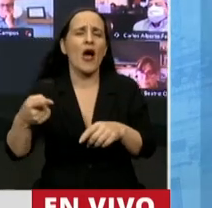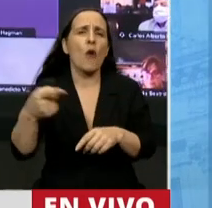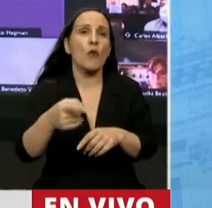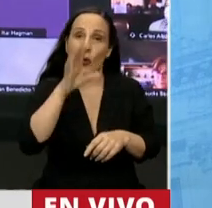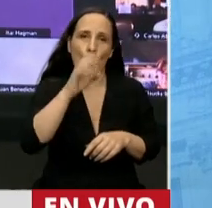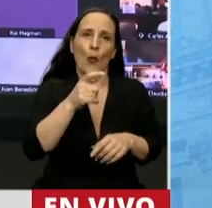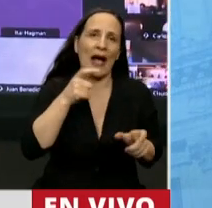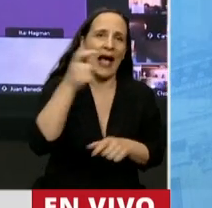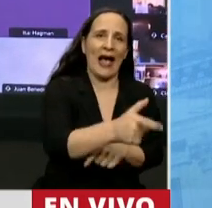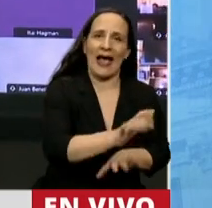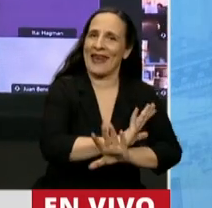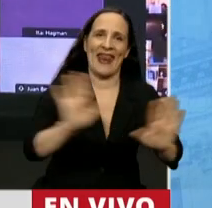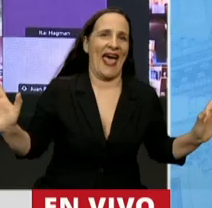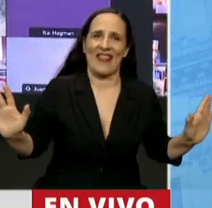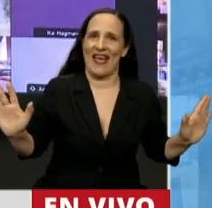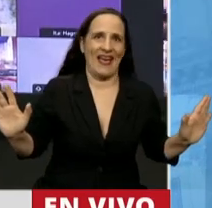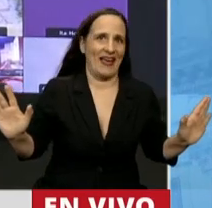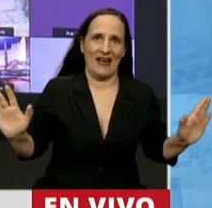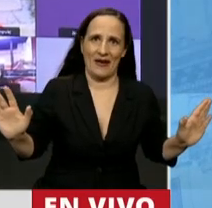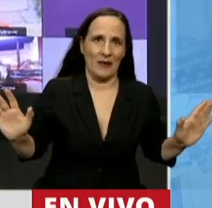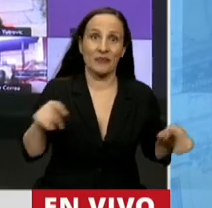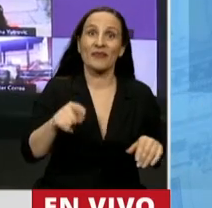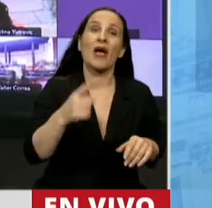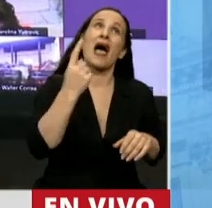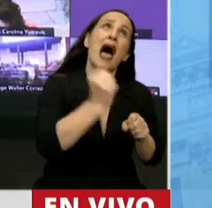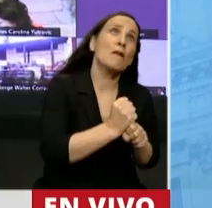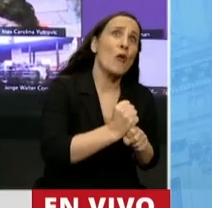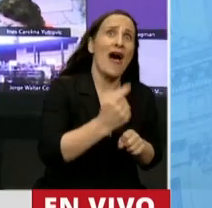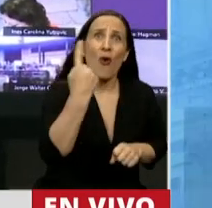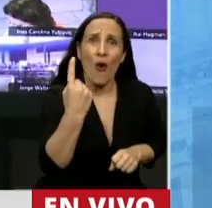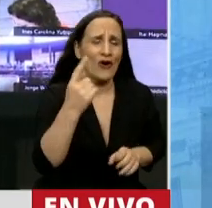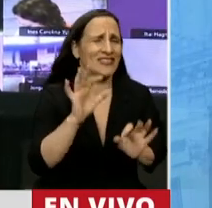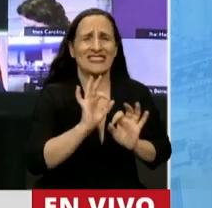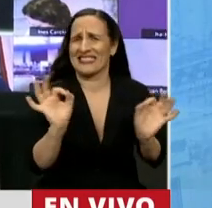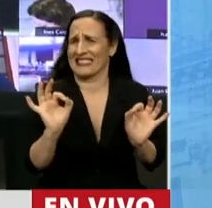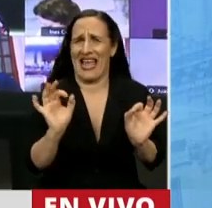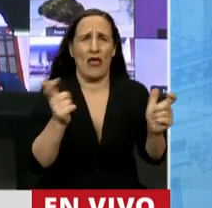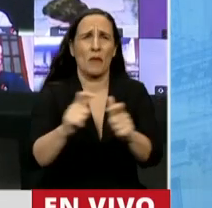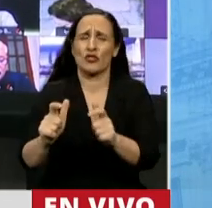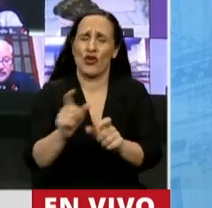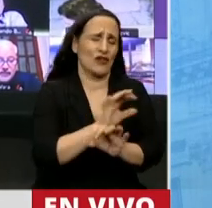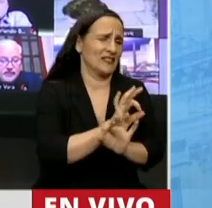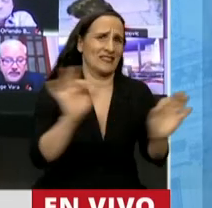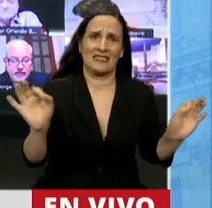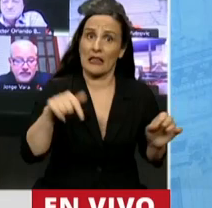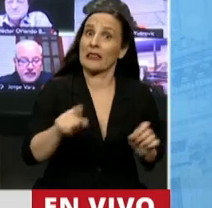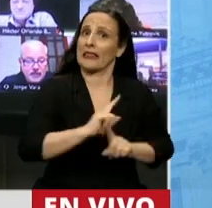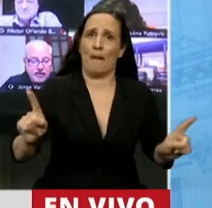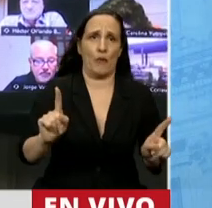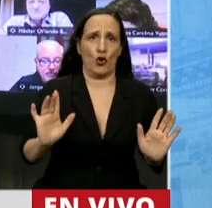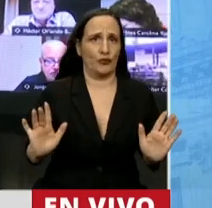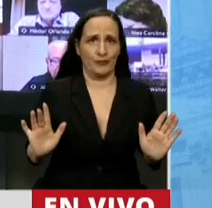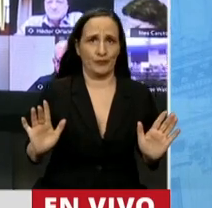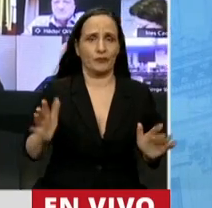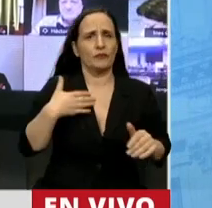son contestados. No hay uno solo que haya sido aprobado por las comisiones. Este tampoco. Después de haber